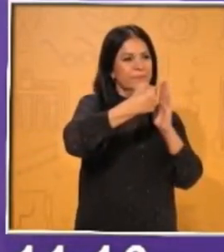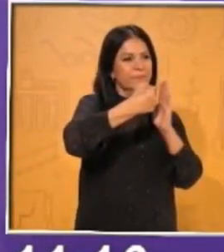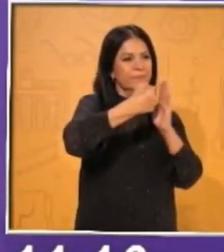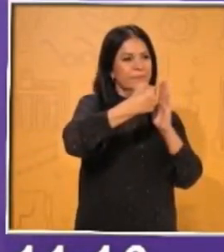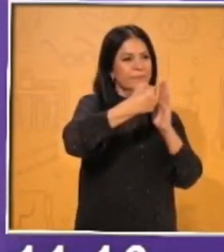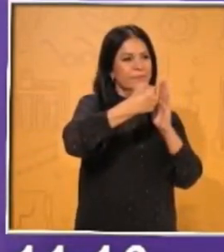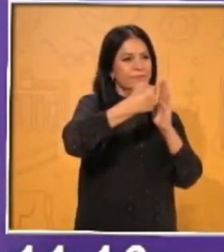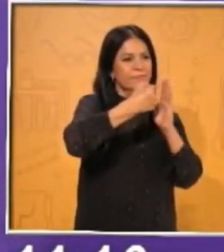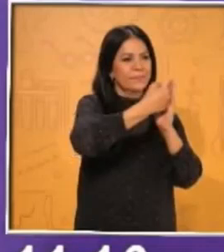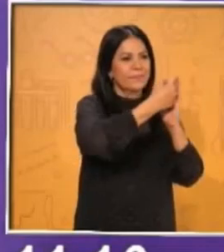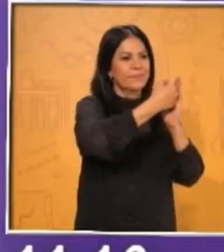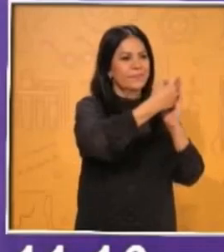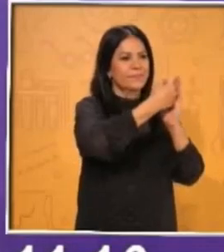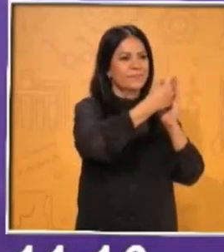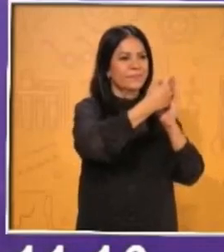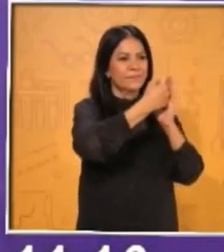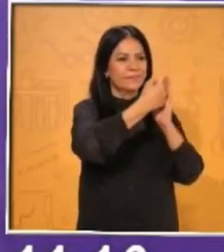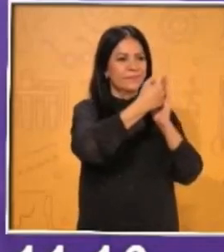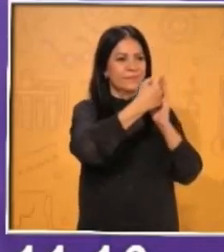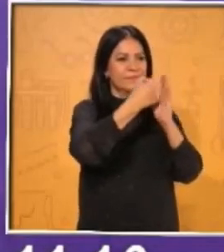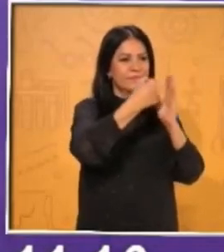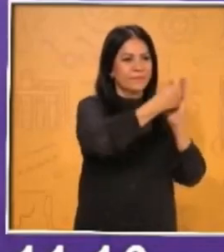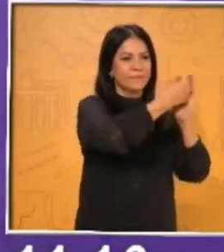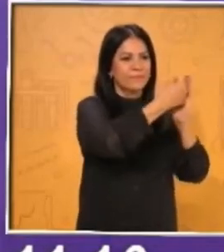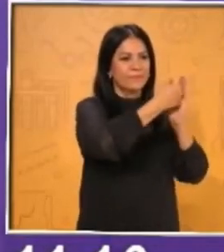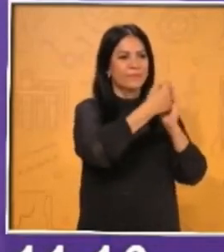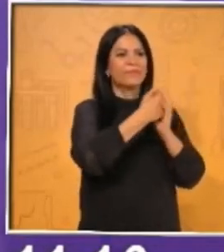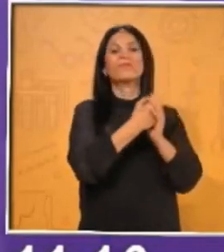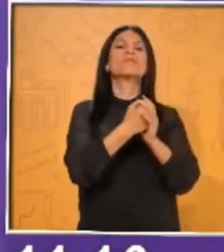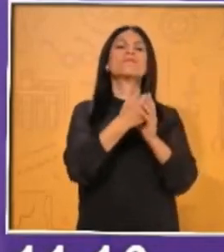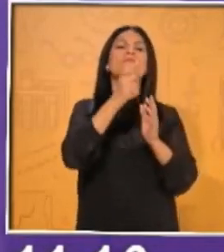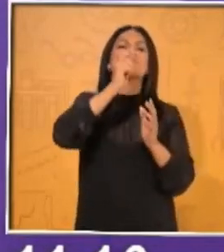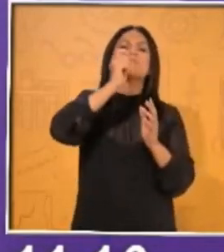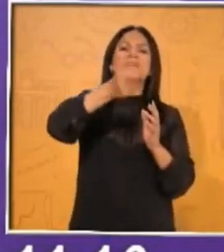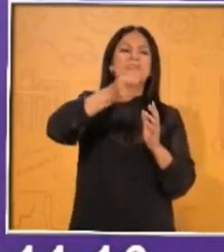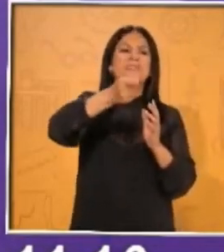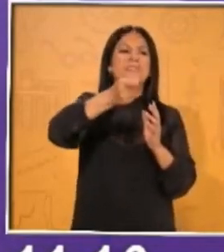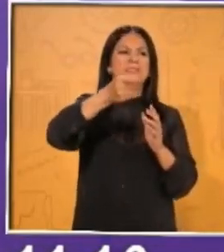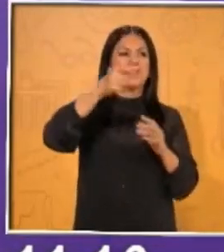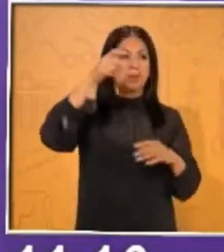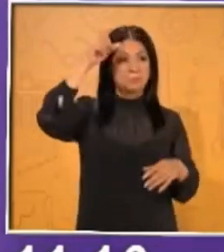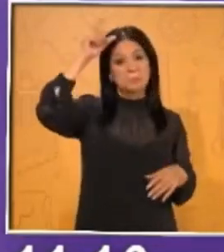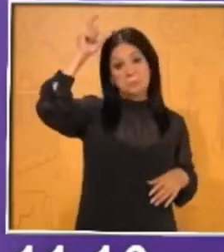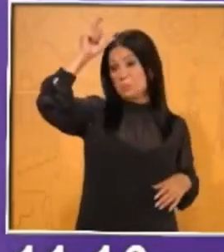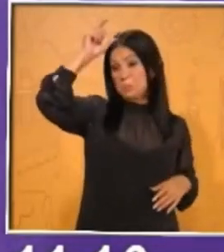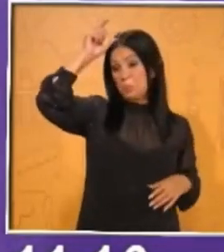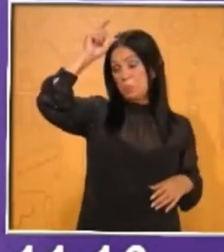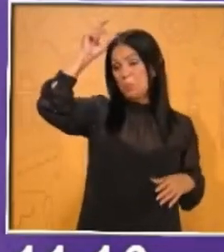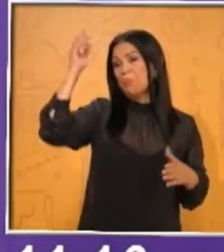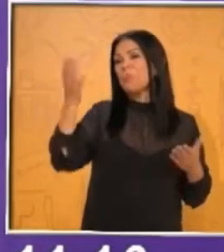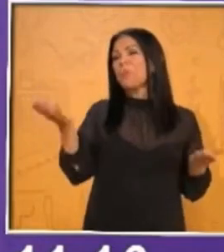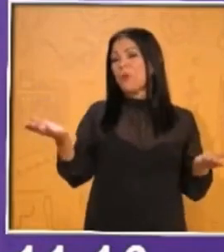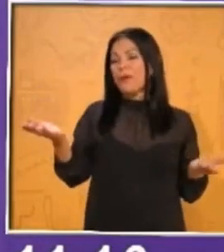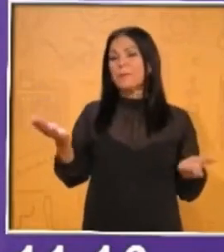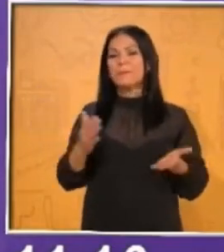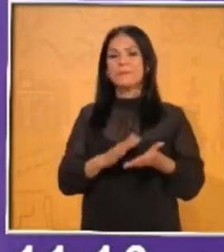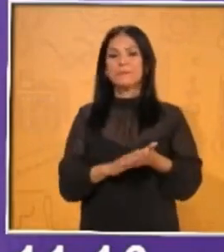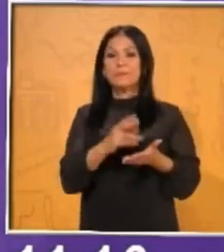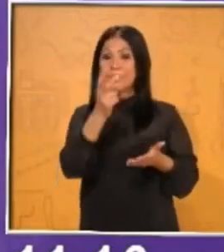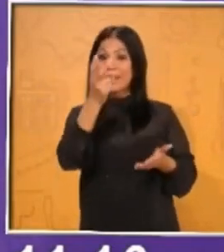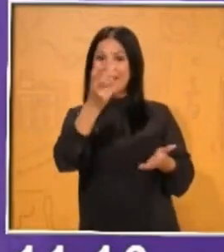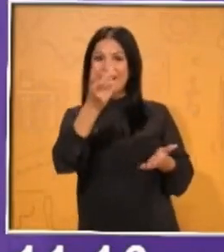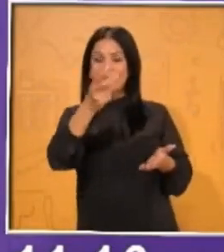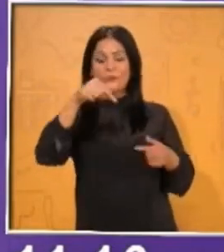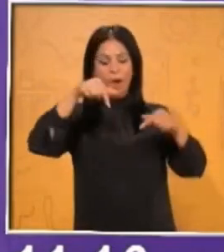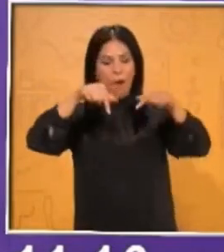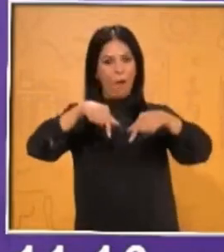vuelves a sentir ese pequeño jalón. Entonces, pues te preguntas, ¿qué es lo que está pasando? Bueno, es por eso que en